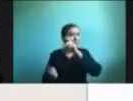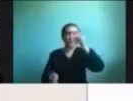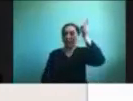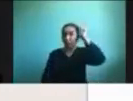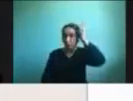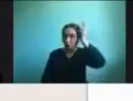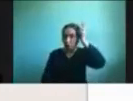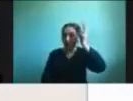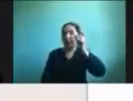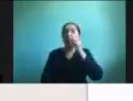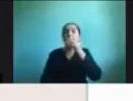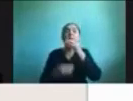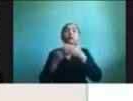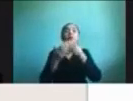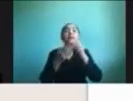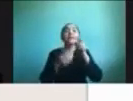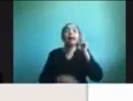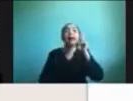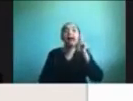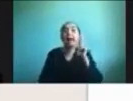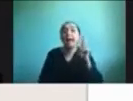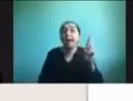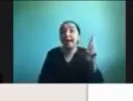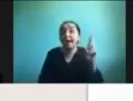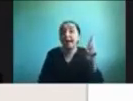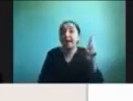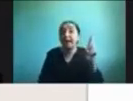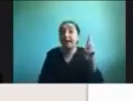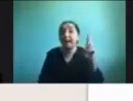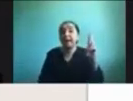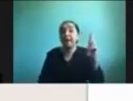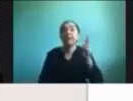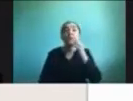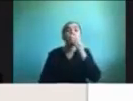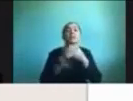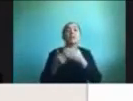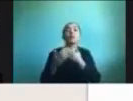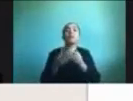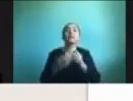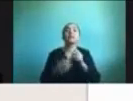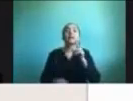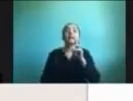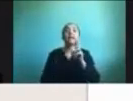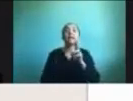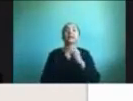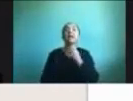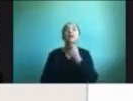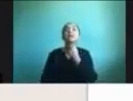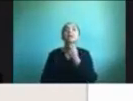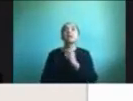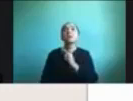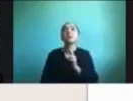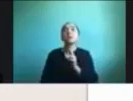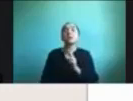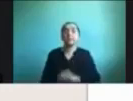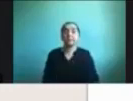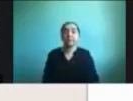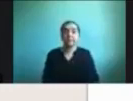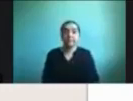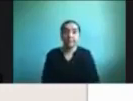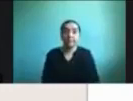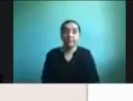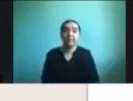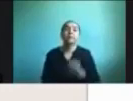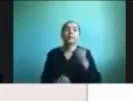r por ejemplo y después le puede decir más complejo dónde está la letra r ya entonces así podemos trabajar distintos